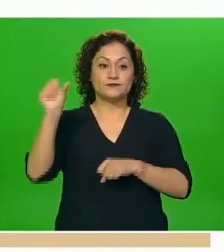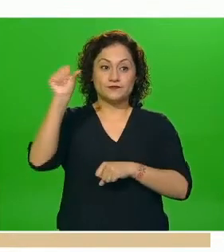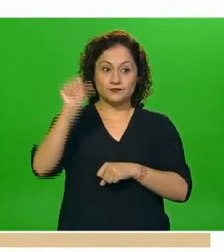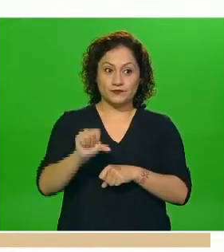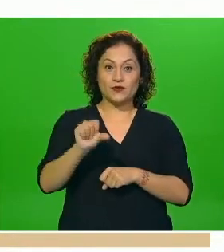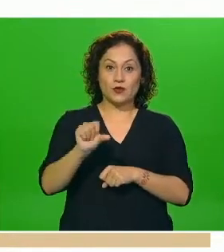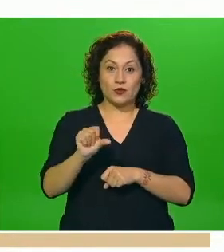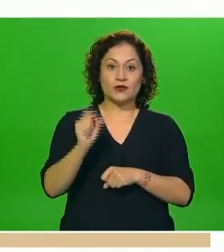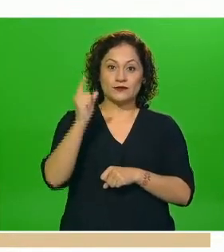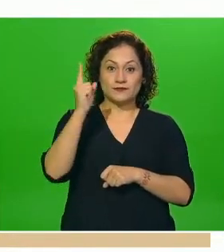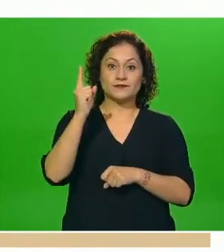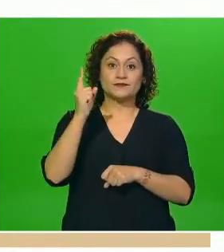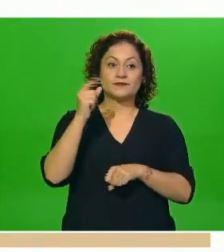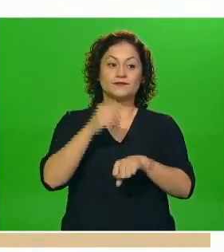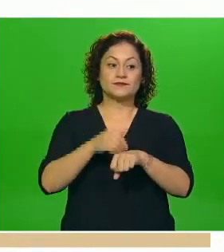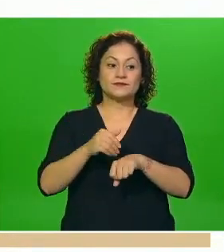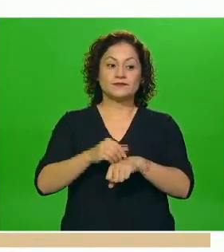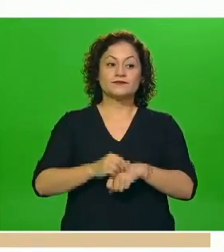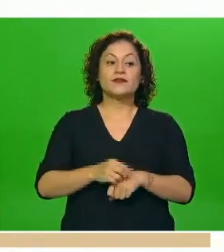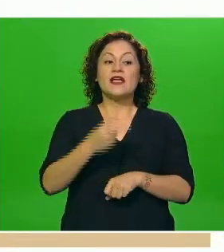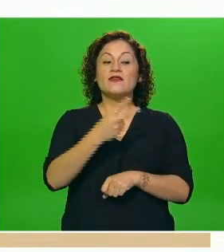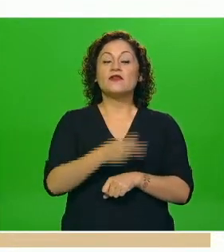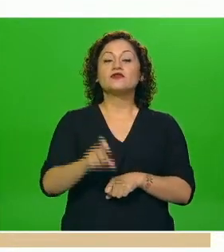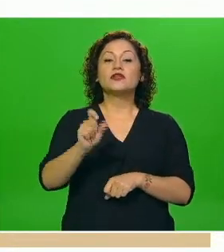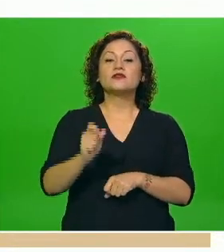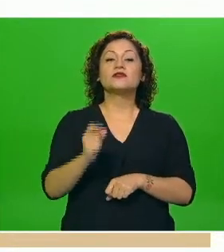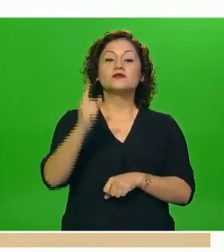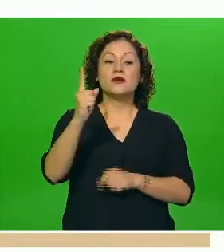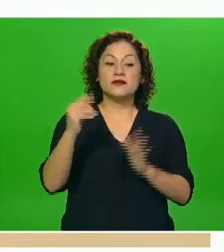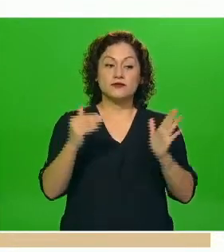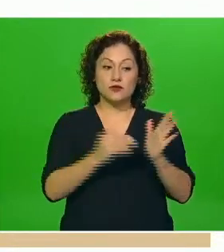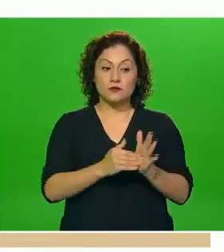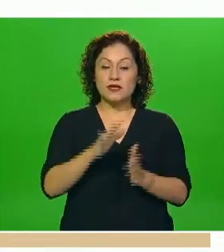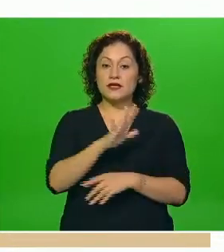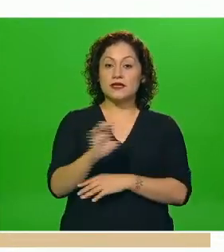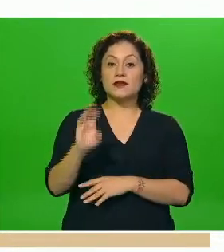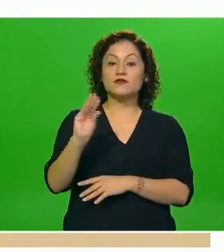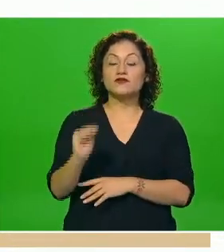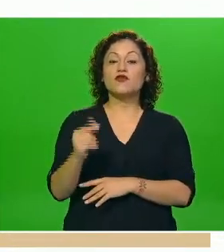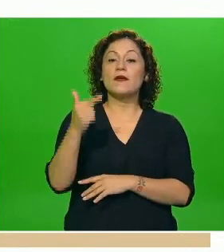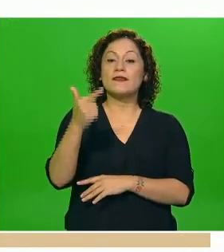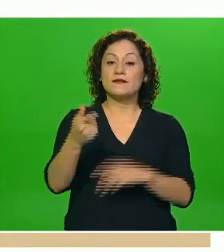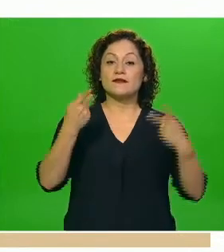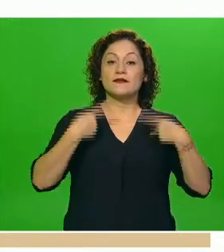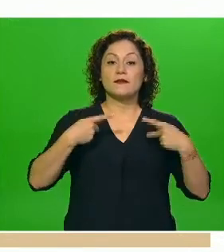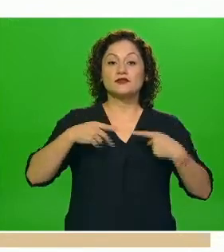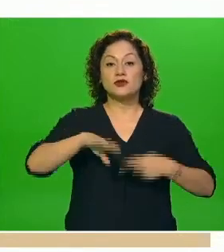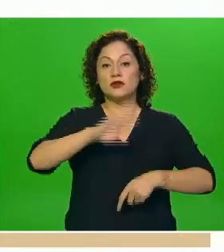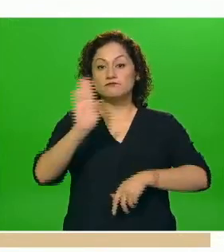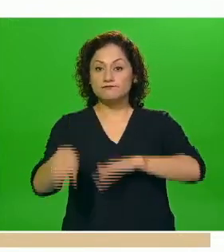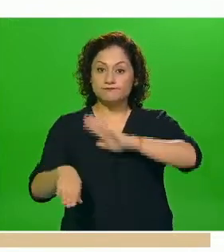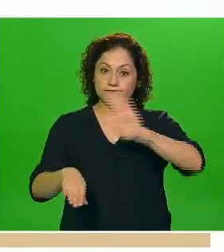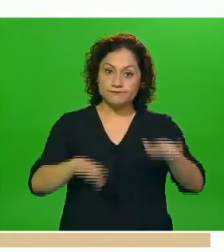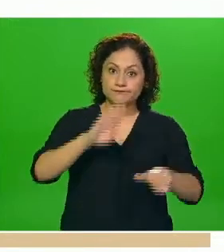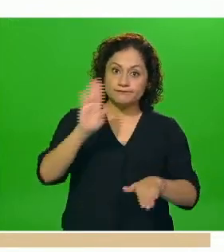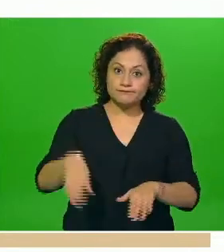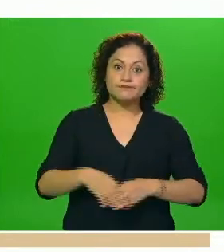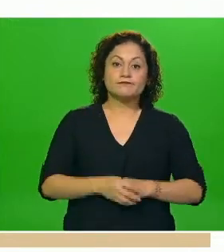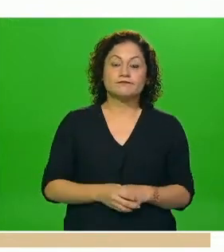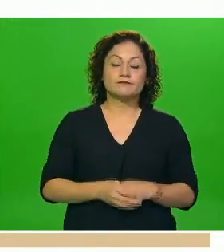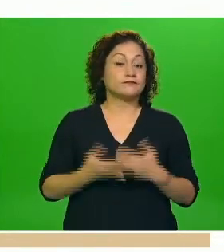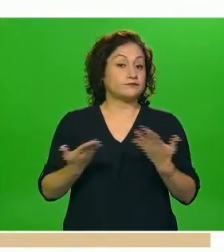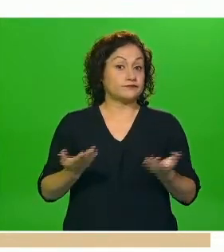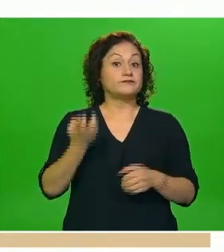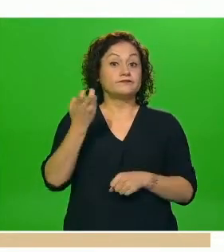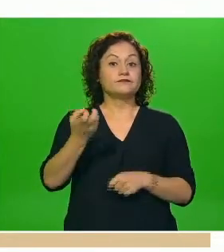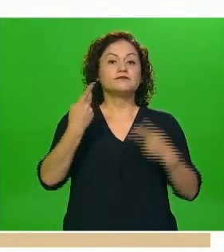las lamentables defunciones es de doscientos veinte mil quinientos noventa y siete recordando que estas defunciones